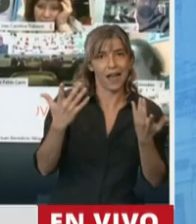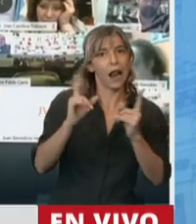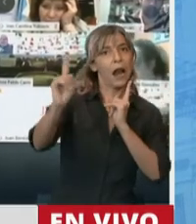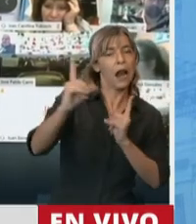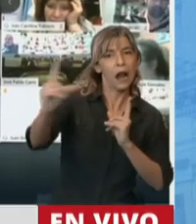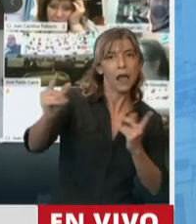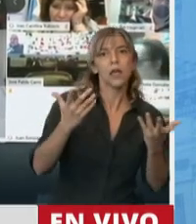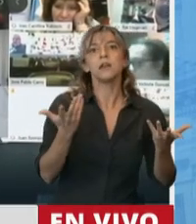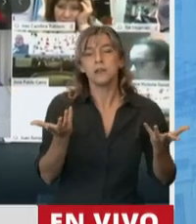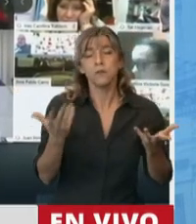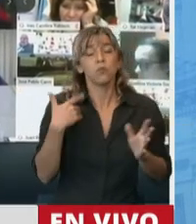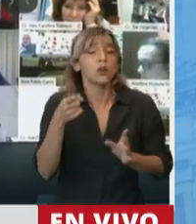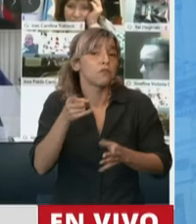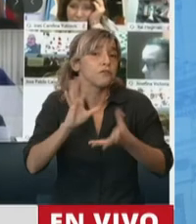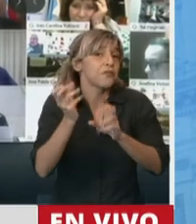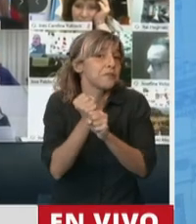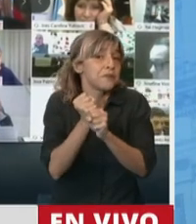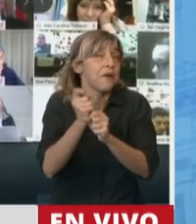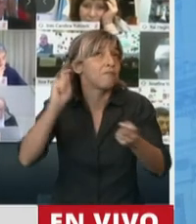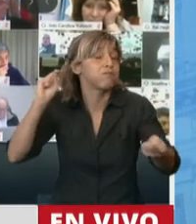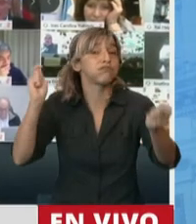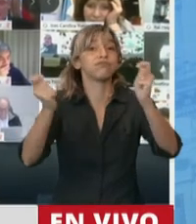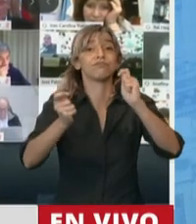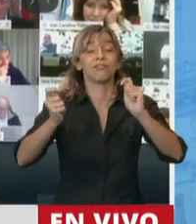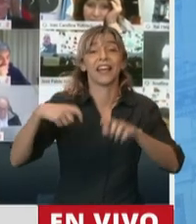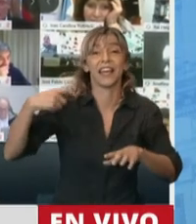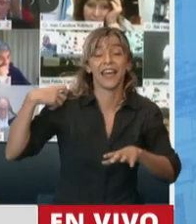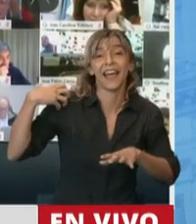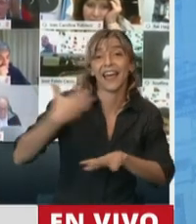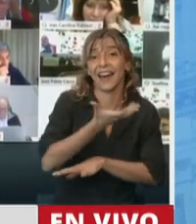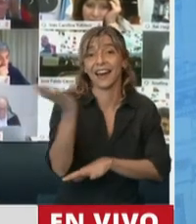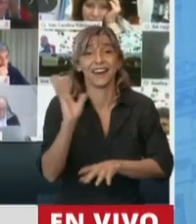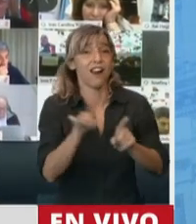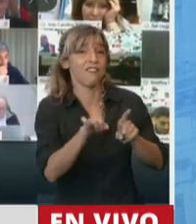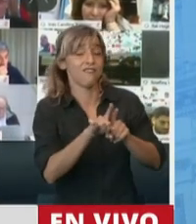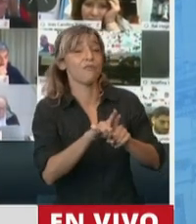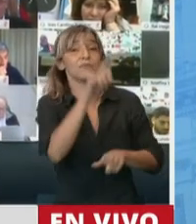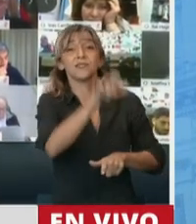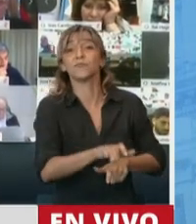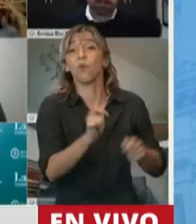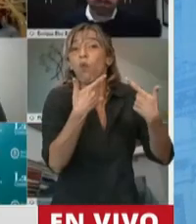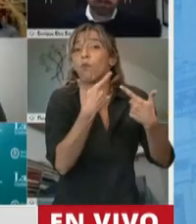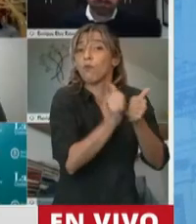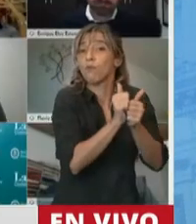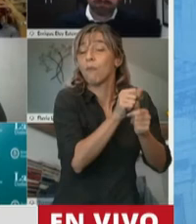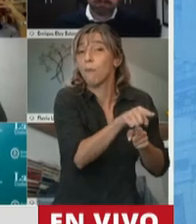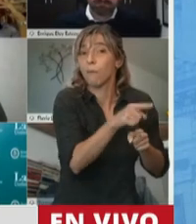sesión y en el rol que siempre el empresario tiene en lo que hace al control y la dirección.